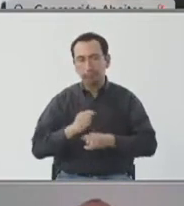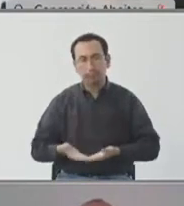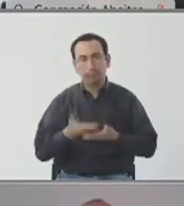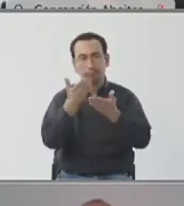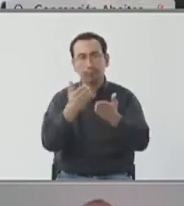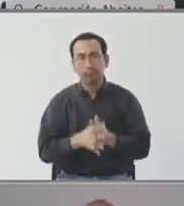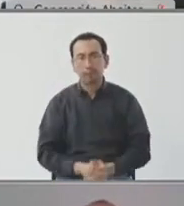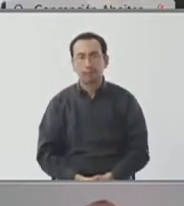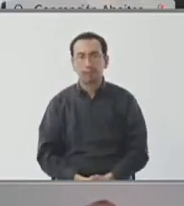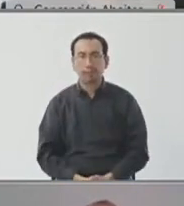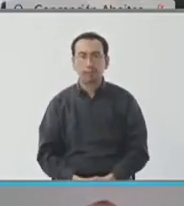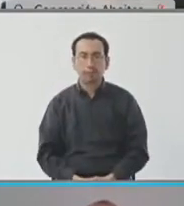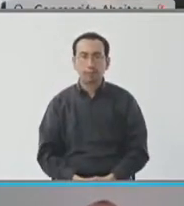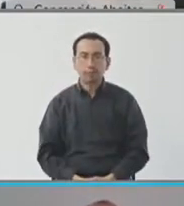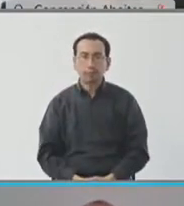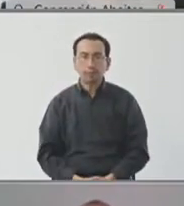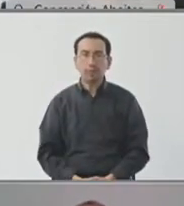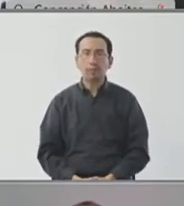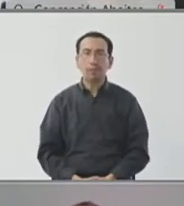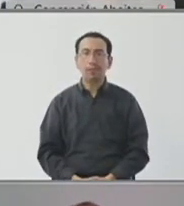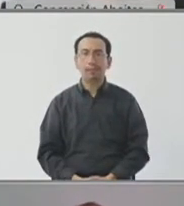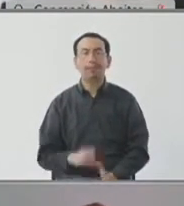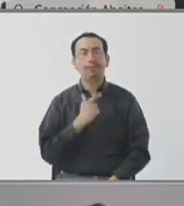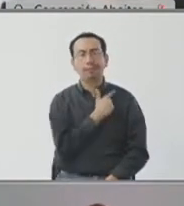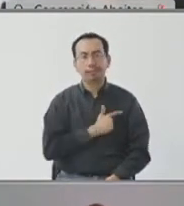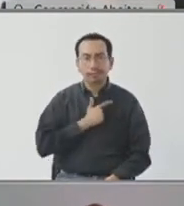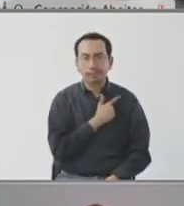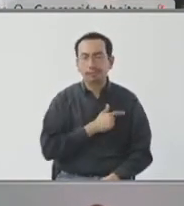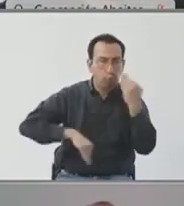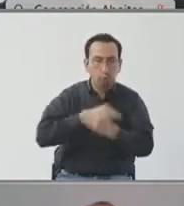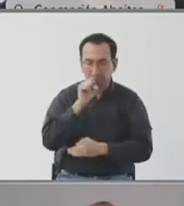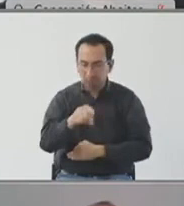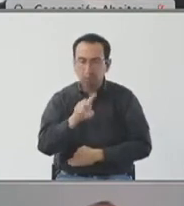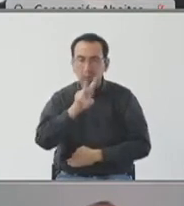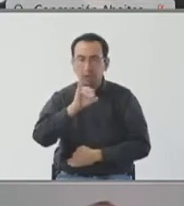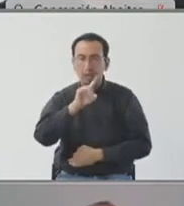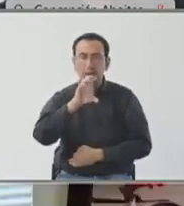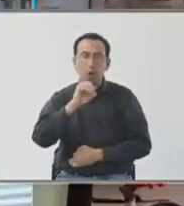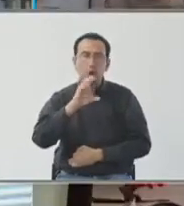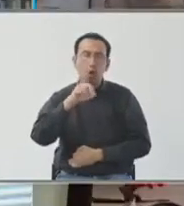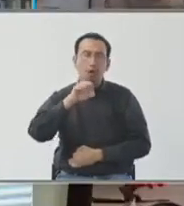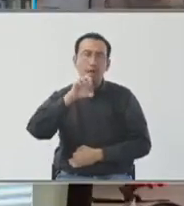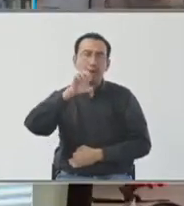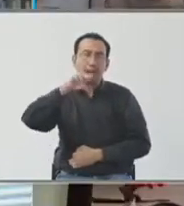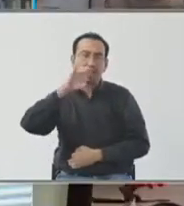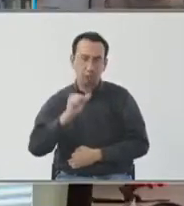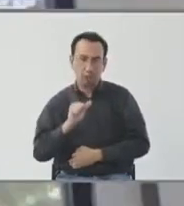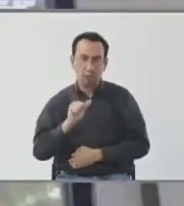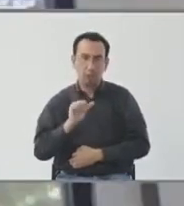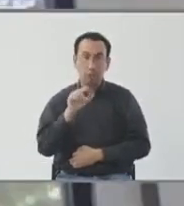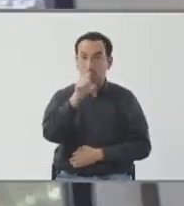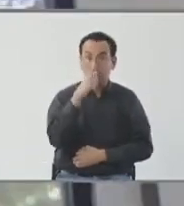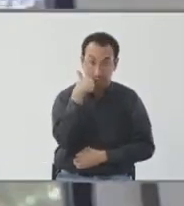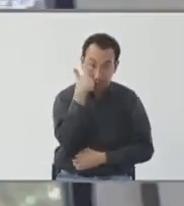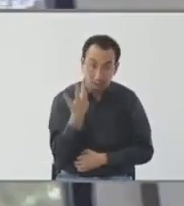Araceli Morales, mediante el cual manifestó cinco solicitudes, como la aplicación para los registros de precandidaturas, que los requisitos